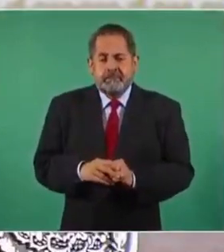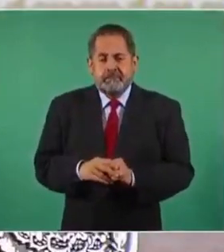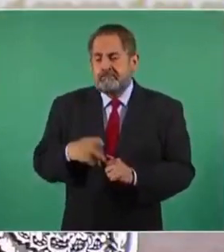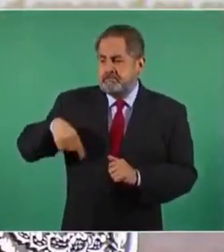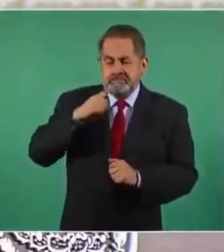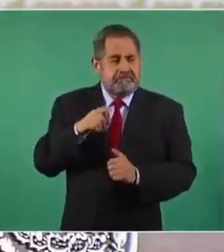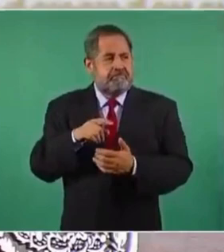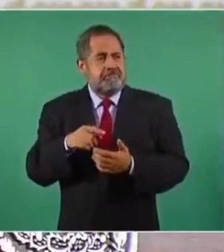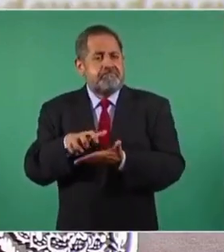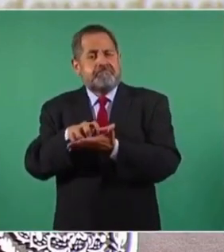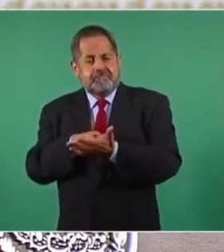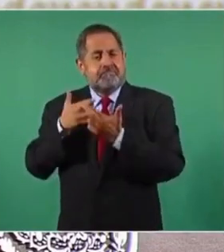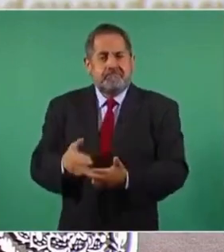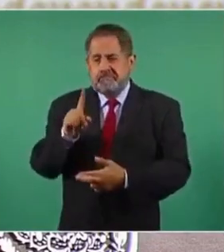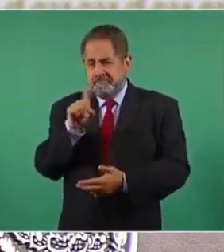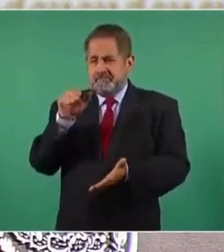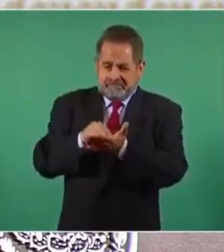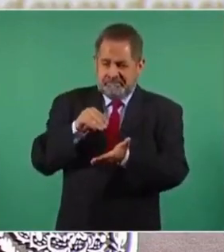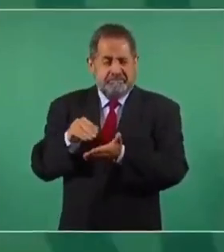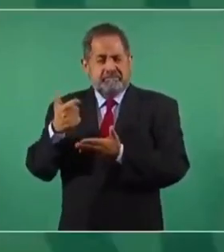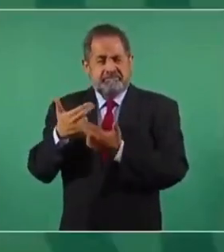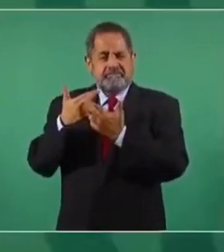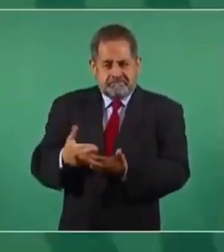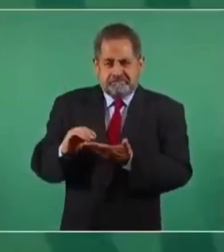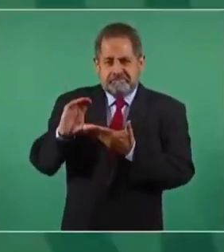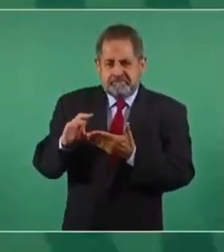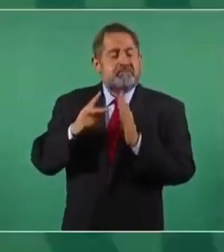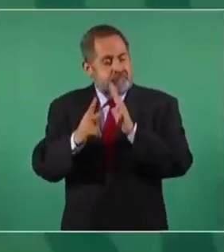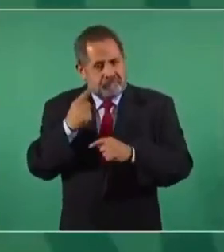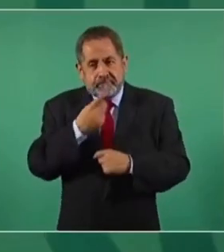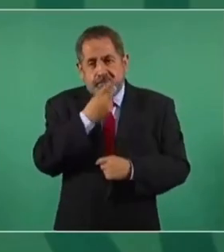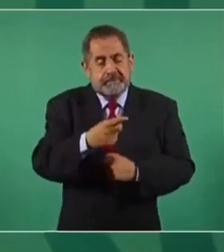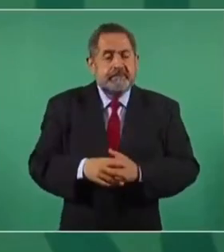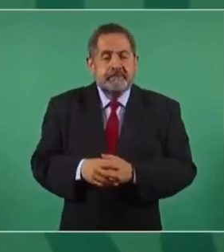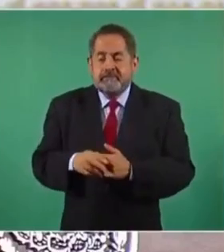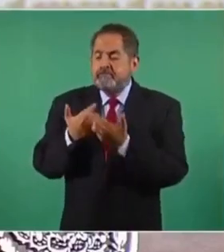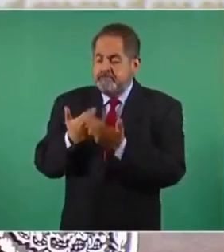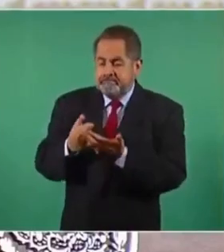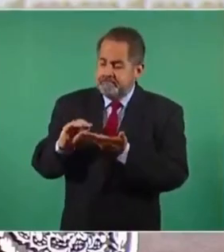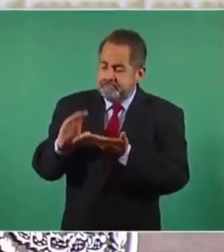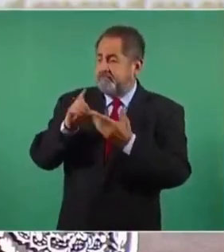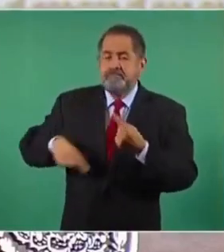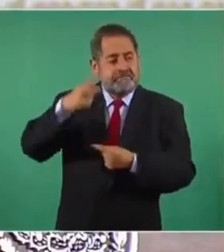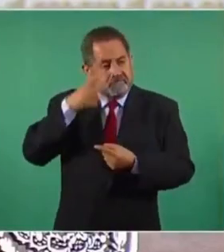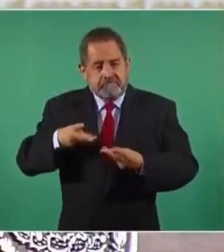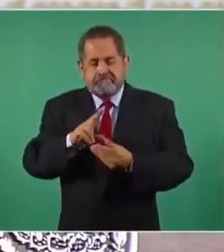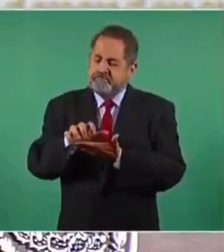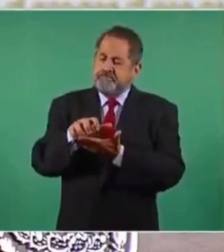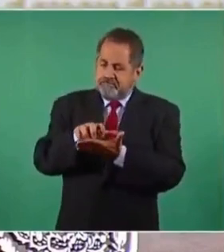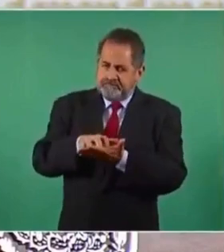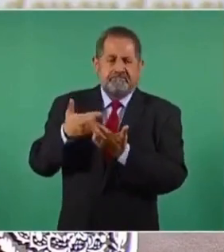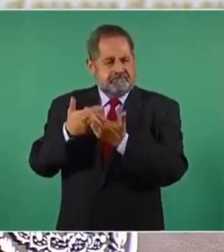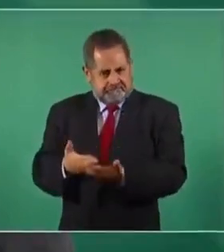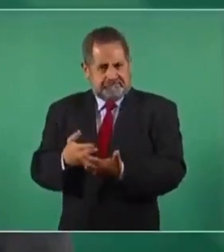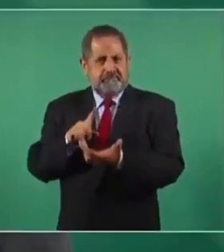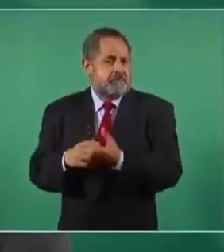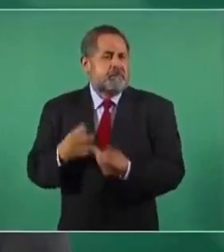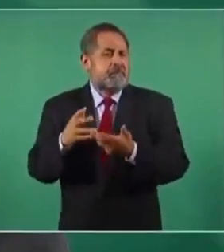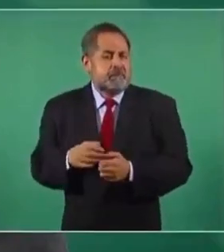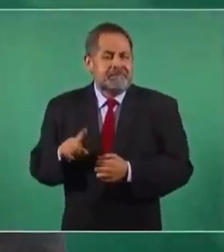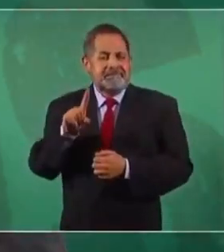nos vamos a ahorrar como 100 mil millones de pesos. A ver, lo repito, nos vamos a ahorrar los mexicanos con esa decisión que tomamos,